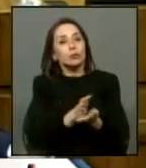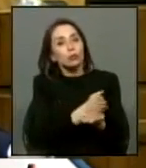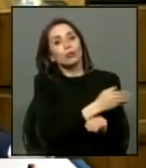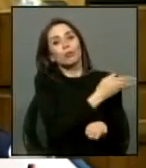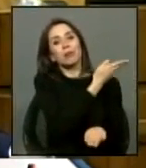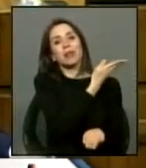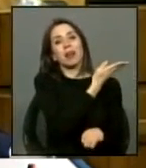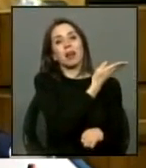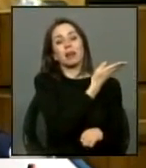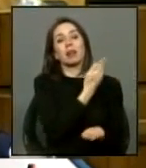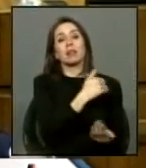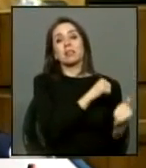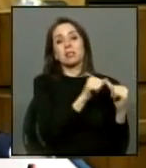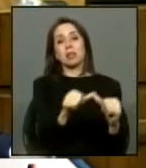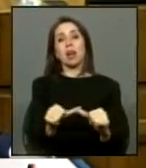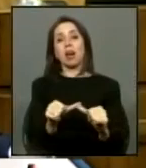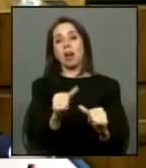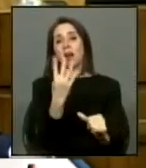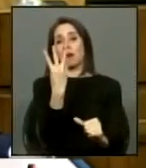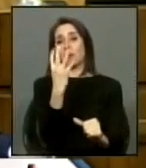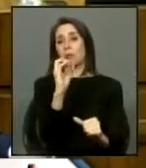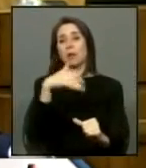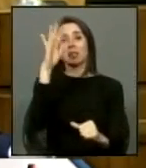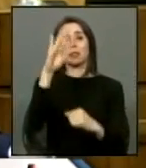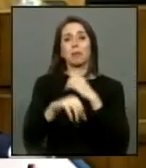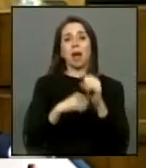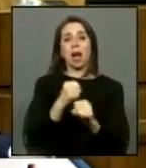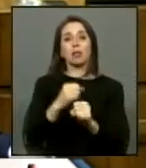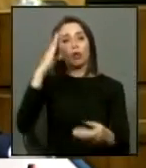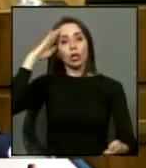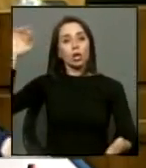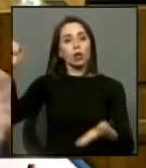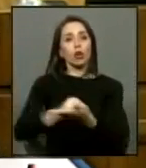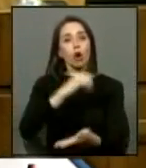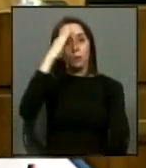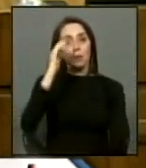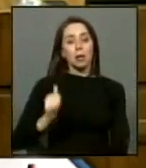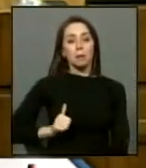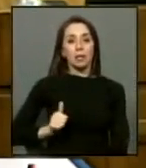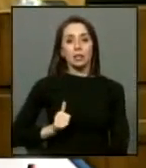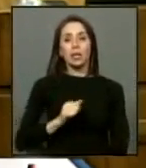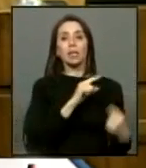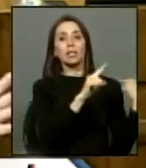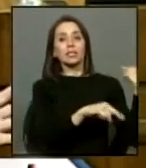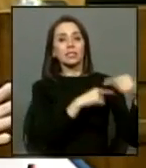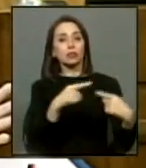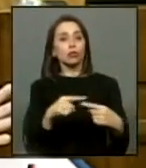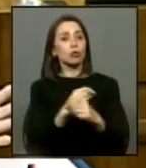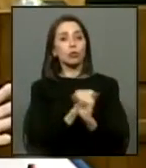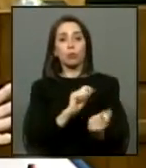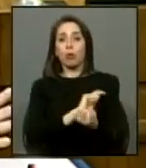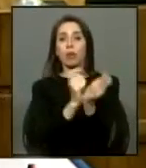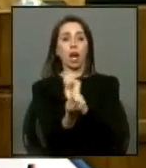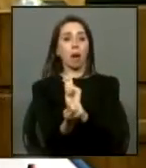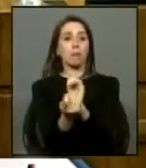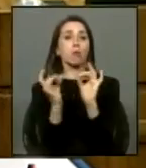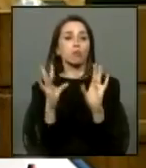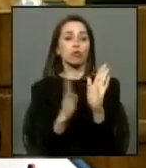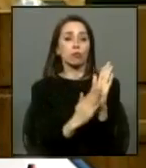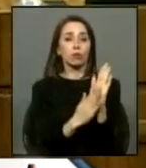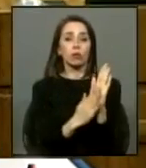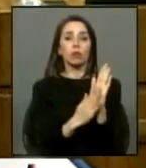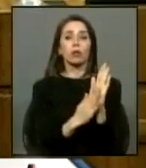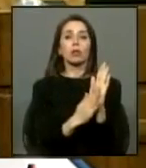llevamos cuarenta y tantos años de un golpe militar y también la historia no la podemos cambiar aunque nos